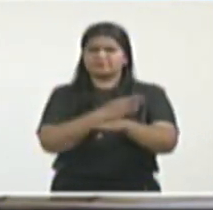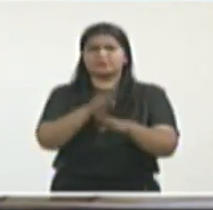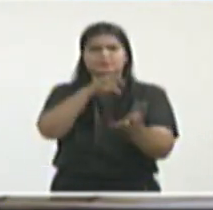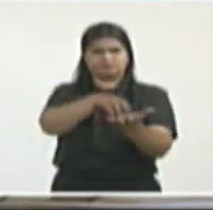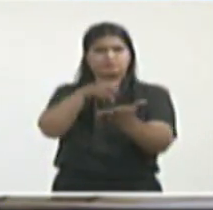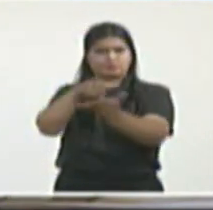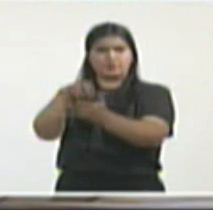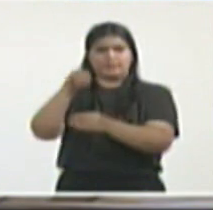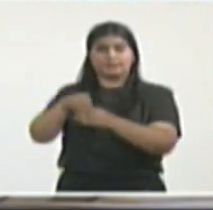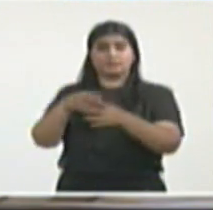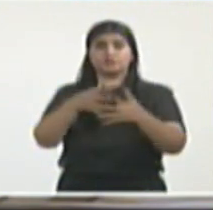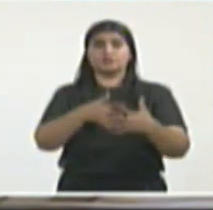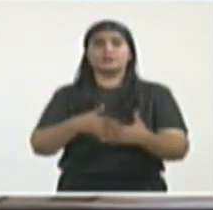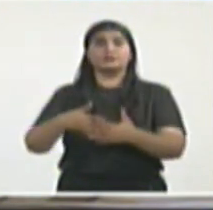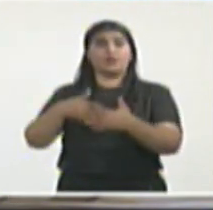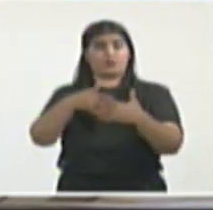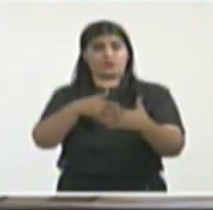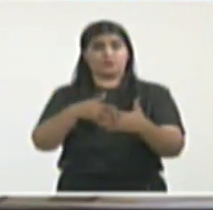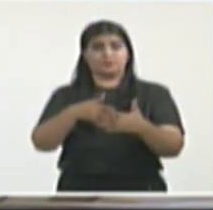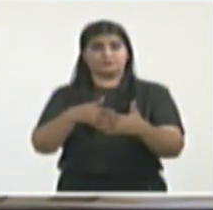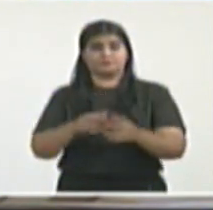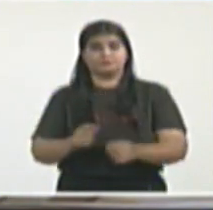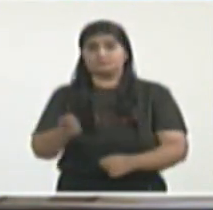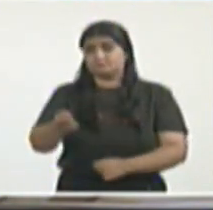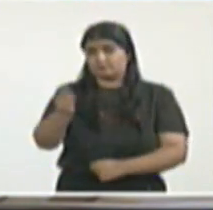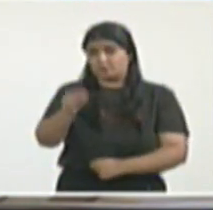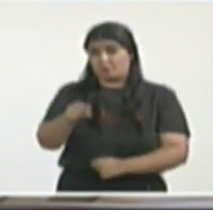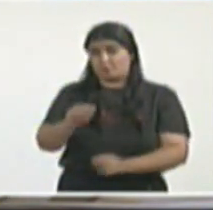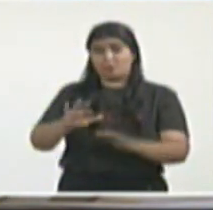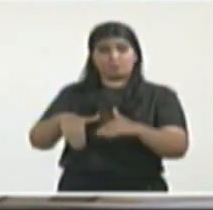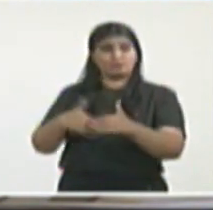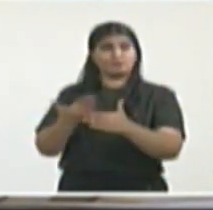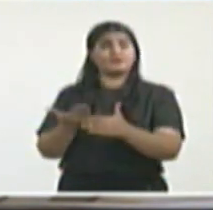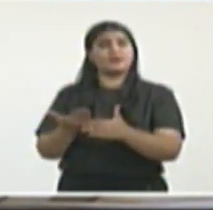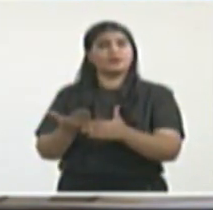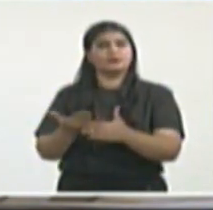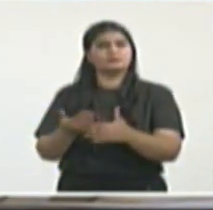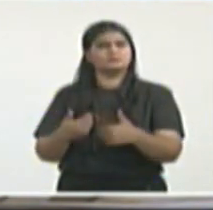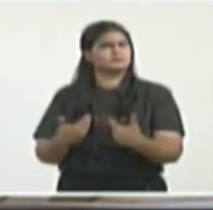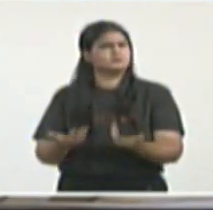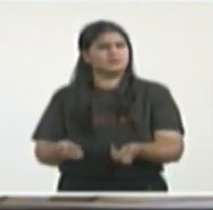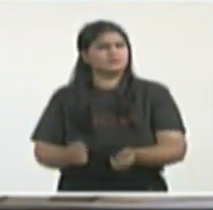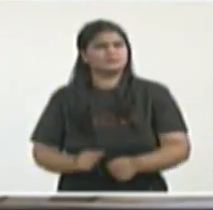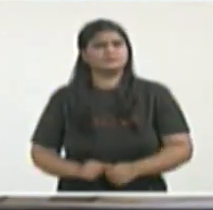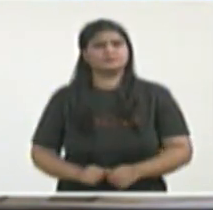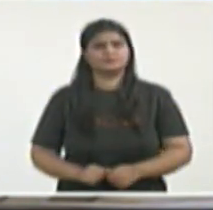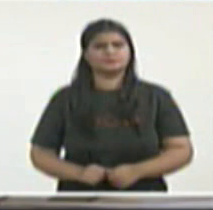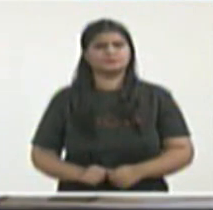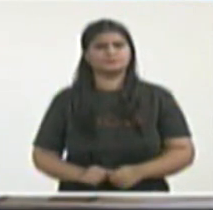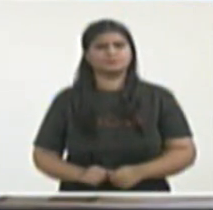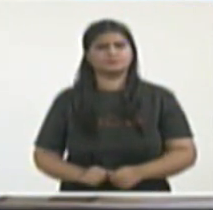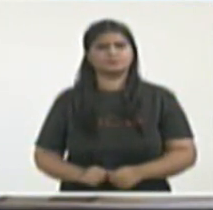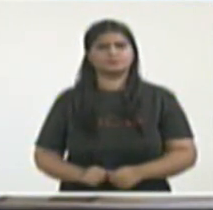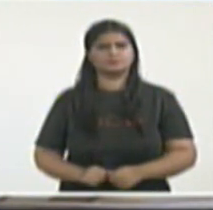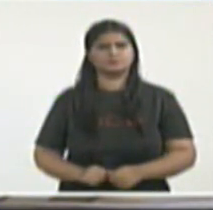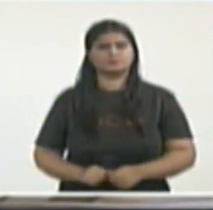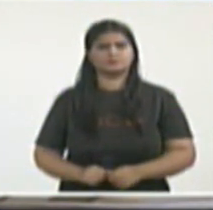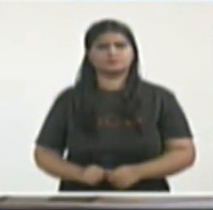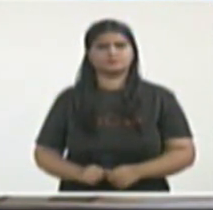recibió hace pocos días un certificado del gobierno republicano de la Florida,